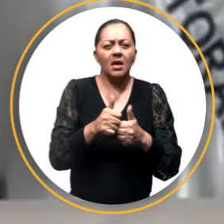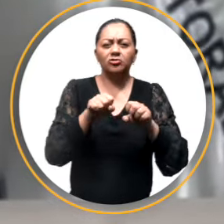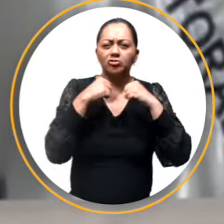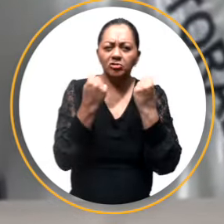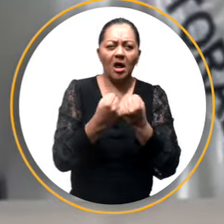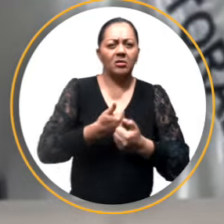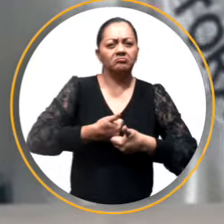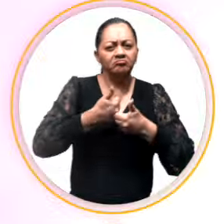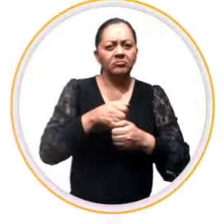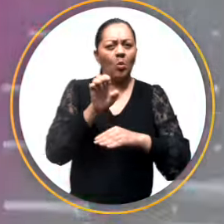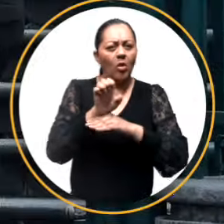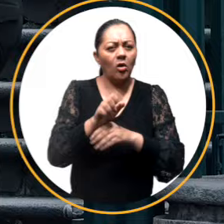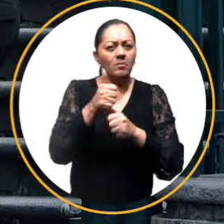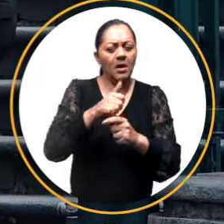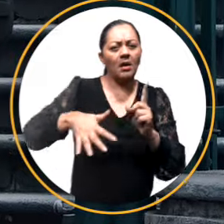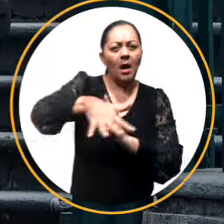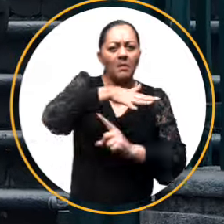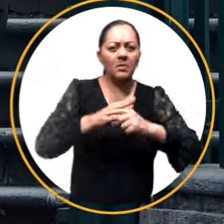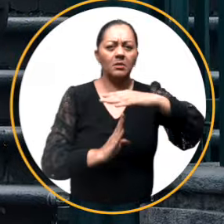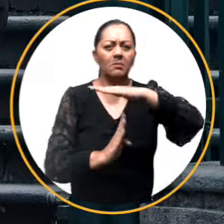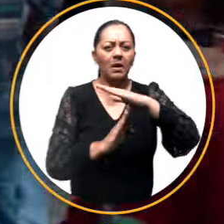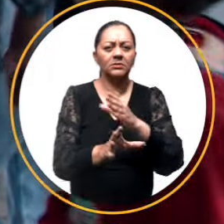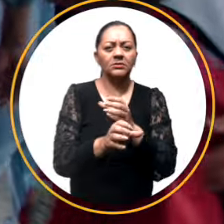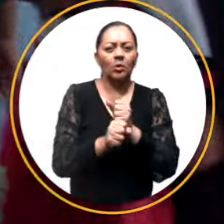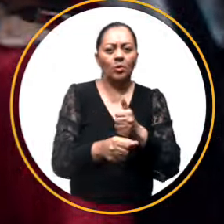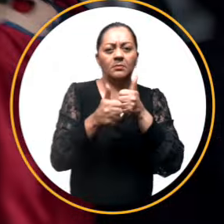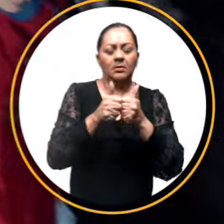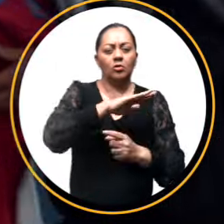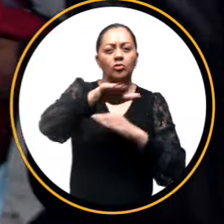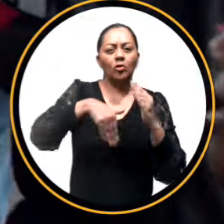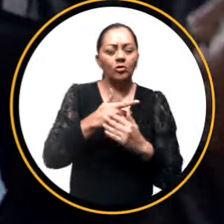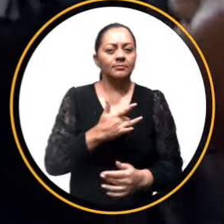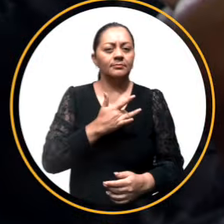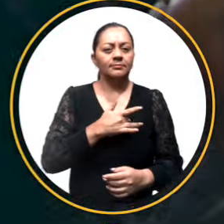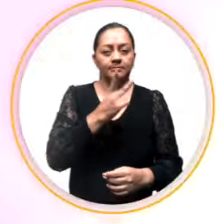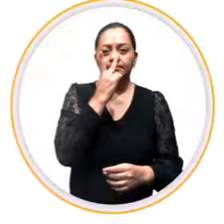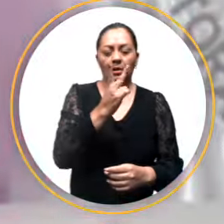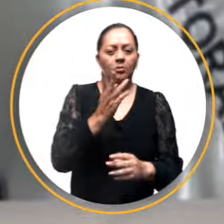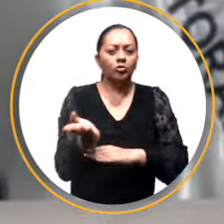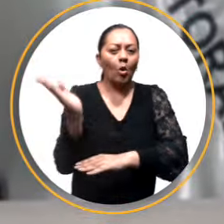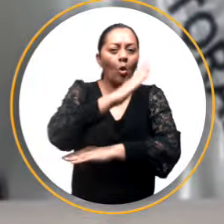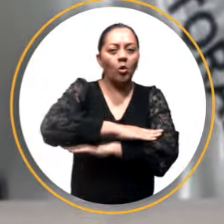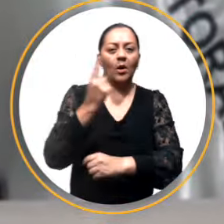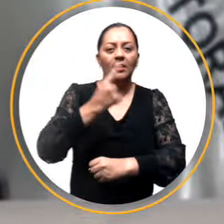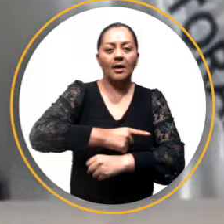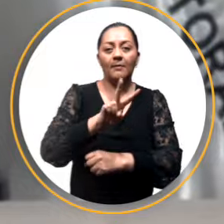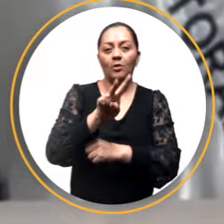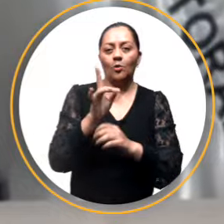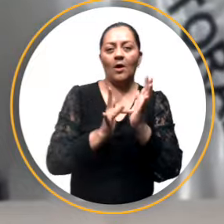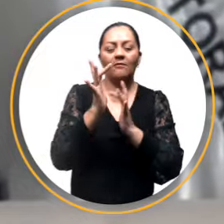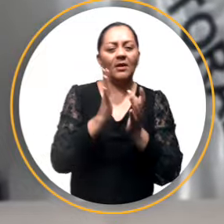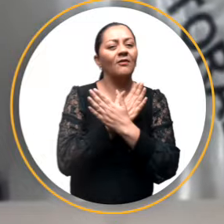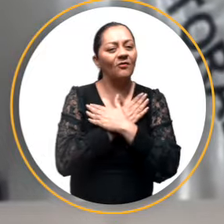de la población ecuatoriana y en un ambiente de paz y seguridad percibido durante toda la jornada